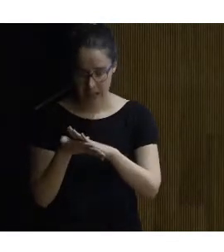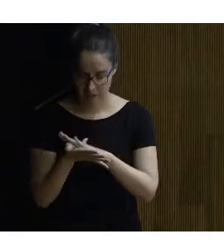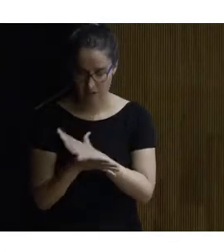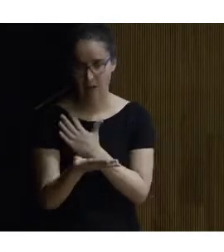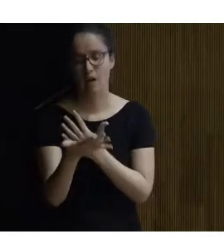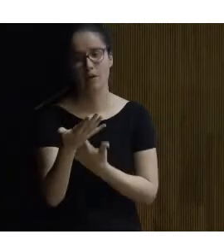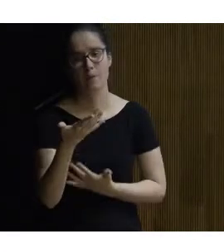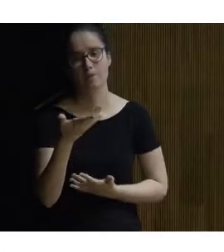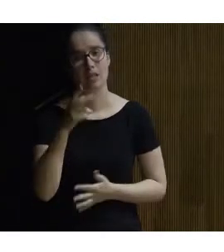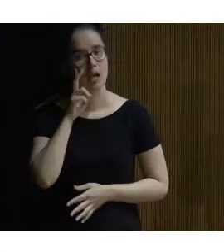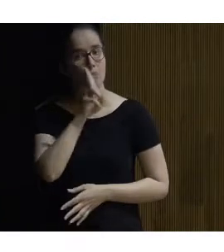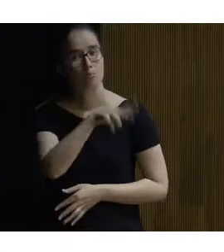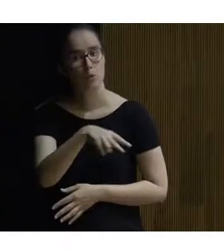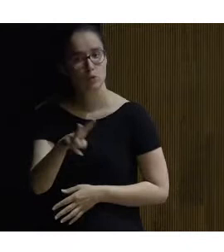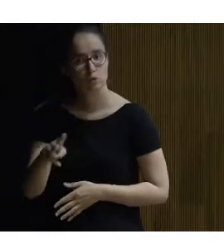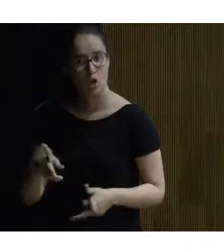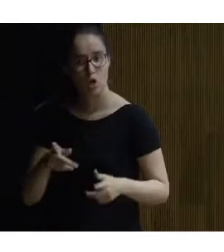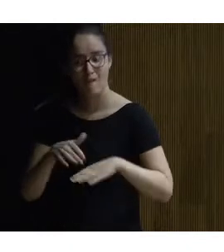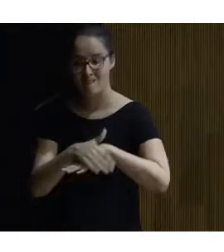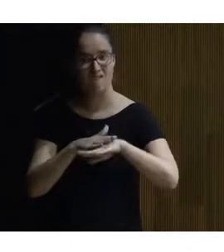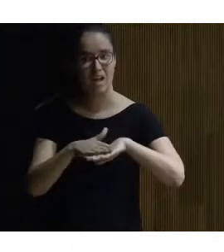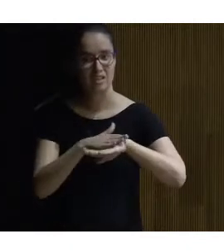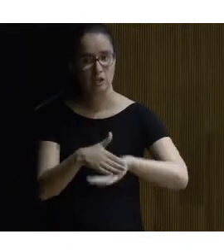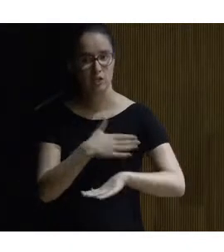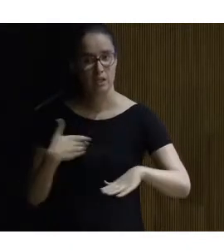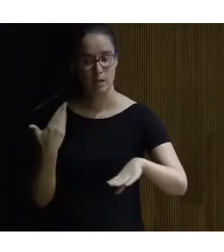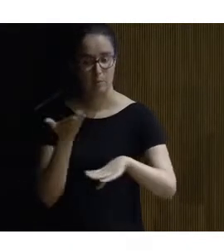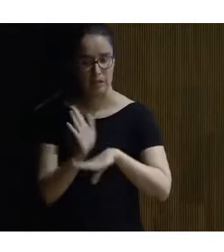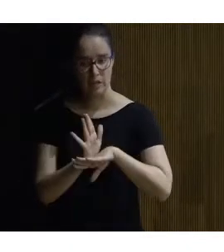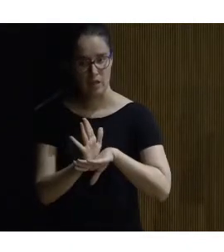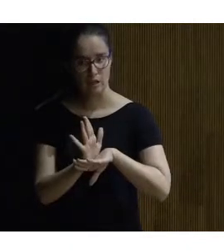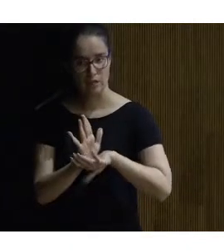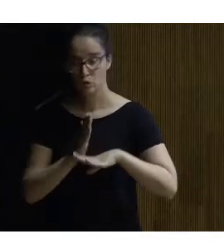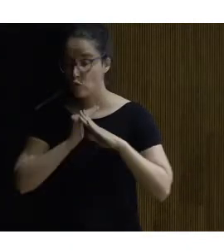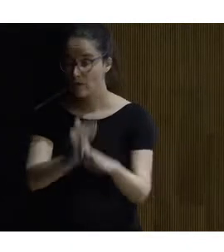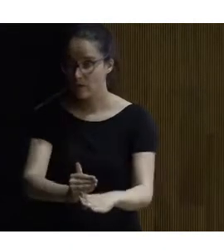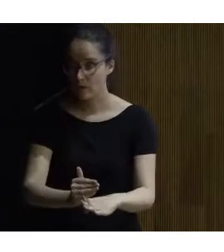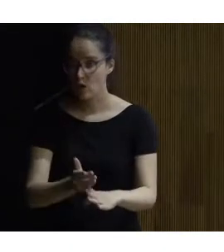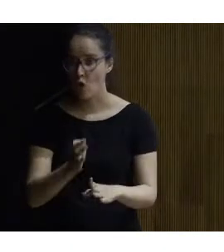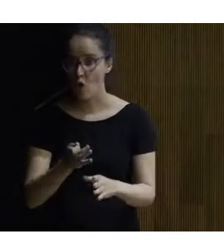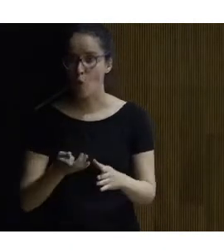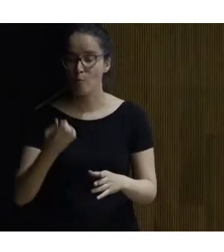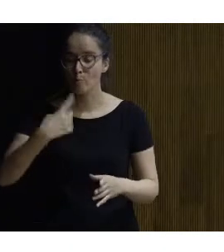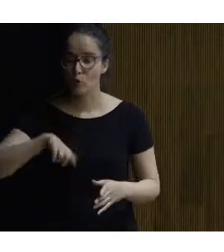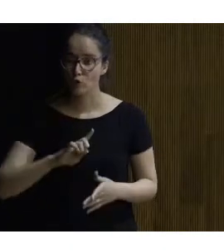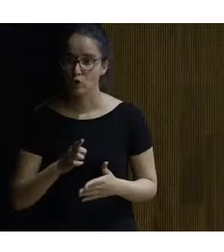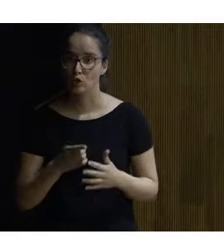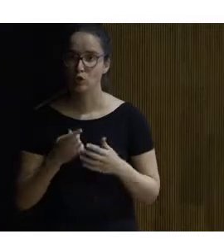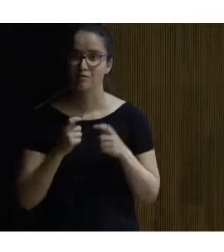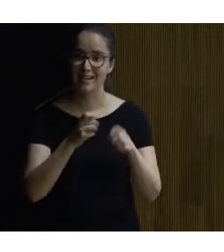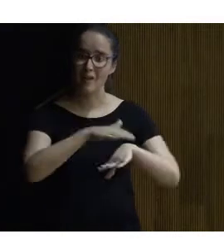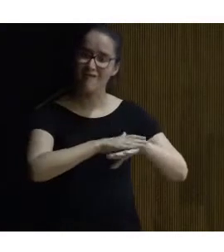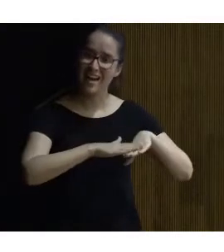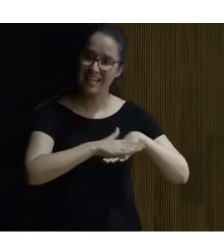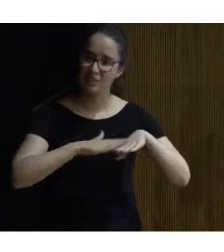que el museo diera las bases de lo que quiere presentar ¿ya valdría? ¿o vosotros le daríais unas bases